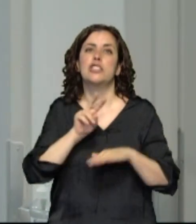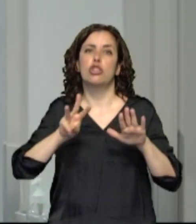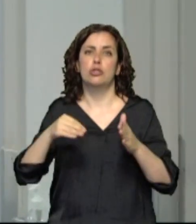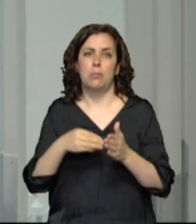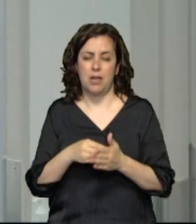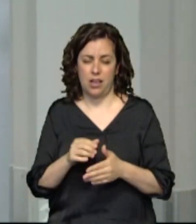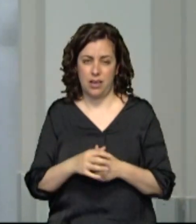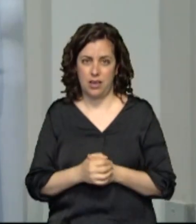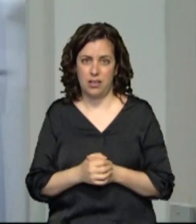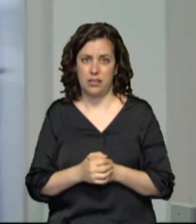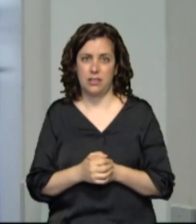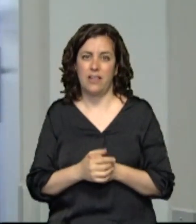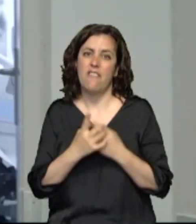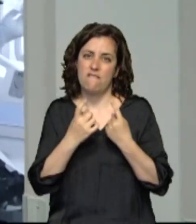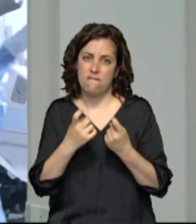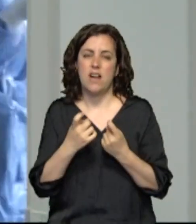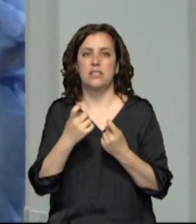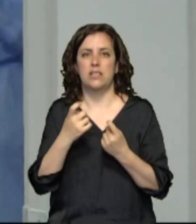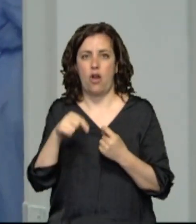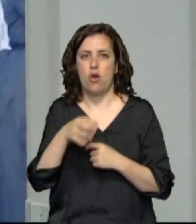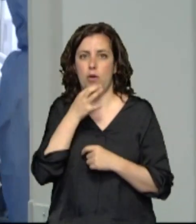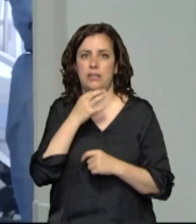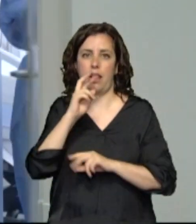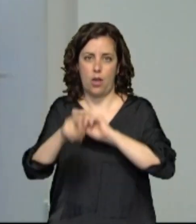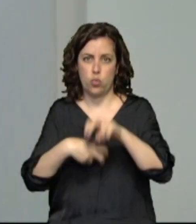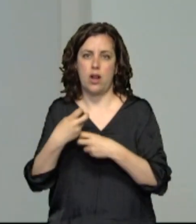espera de que se actualicen esta misma tarde.